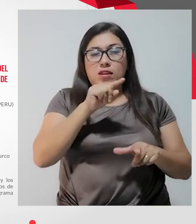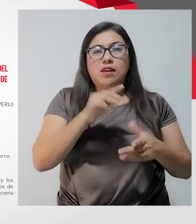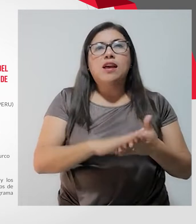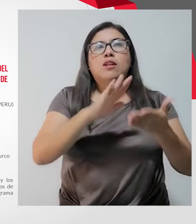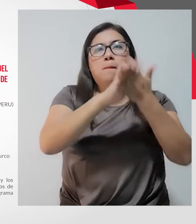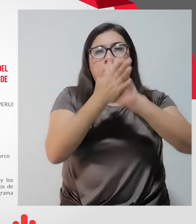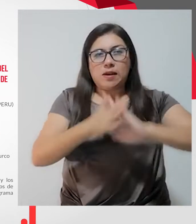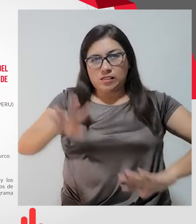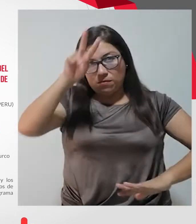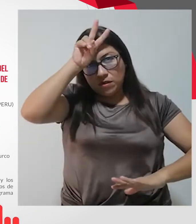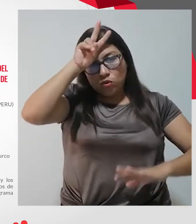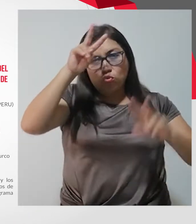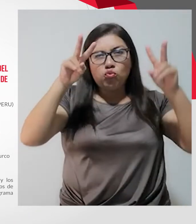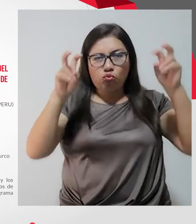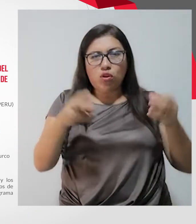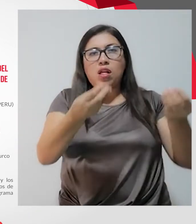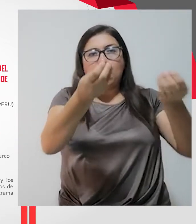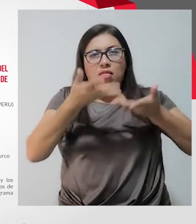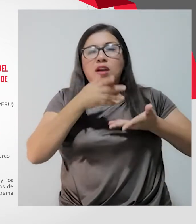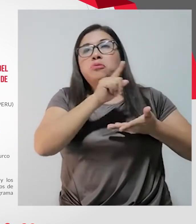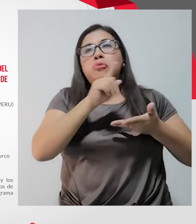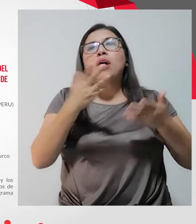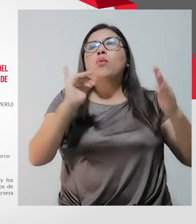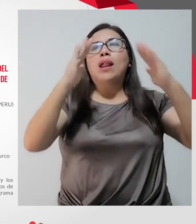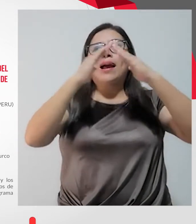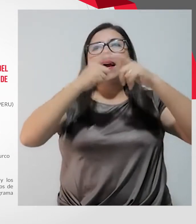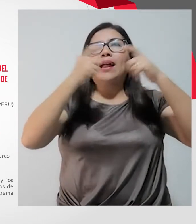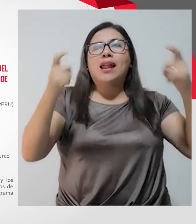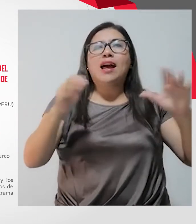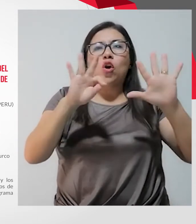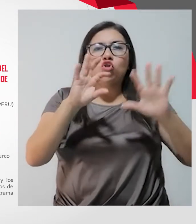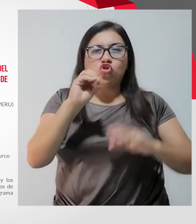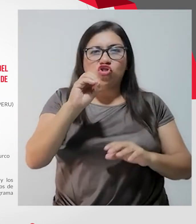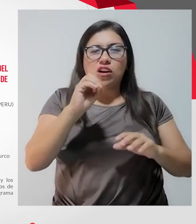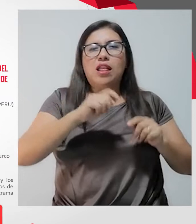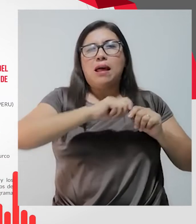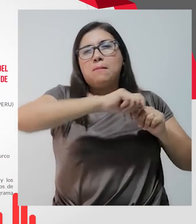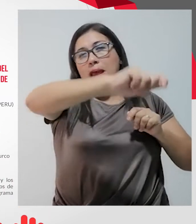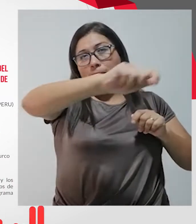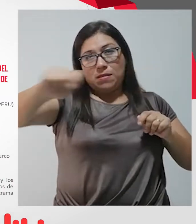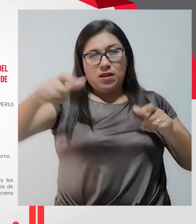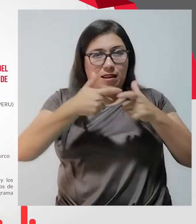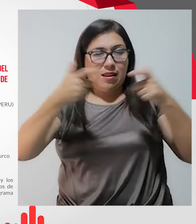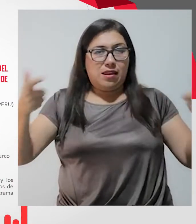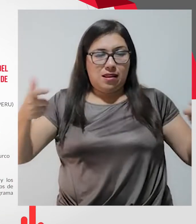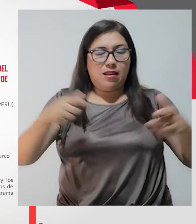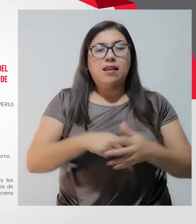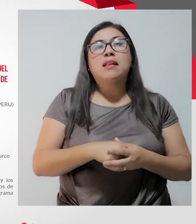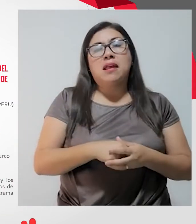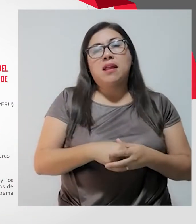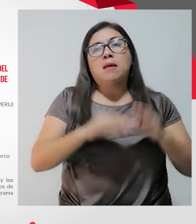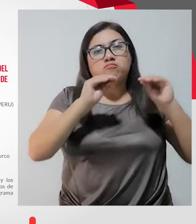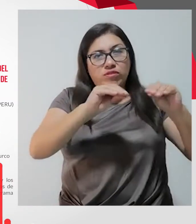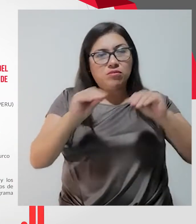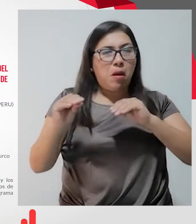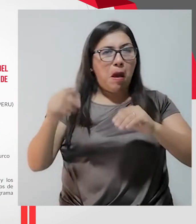Y ellos nos van a dar una casa de 80 metros cuadrados, en lo cual nosotros vamos a implementar para que puedan ir a vivir, tanto